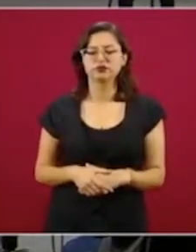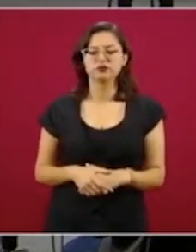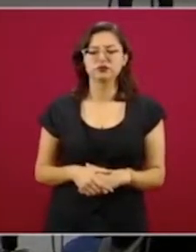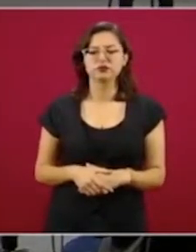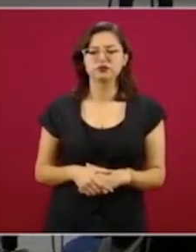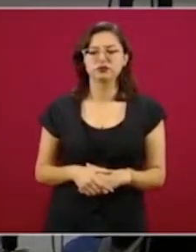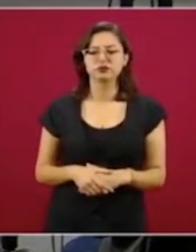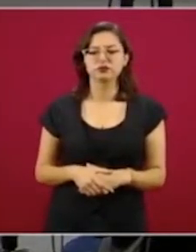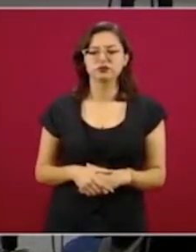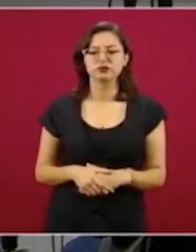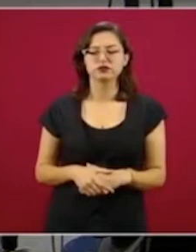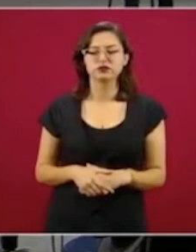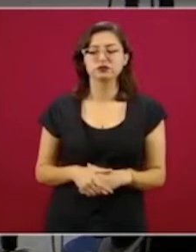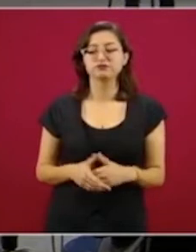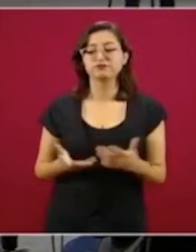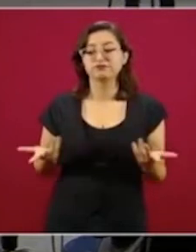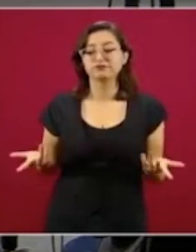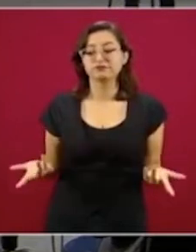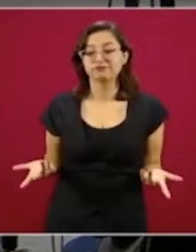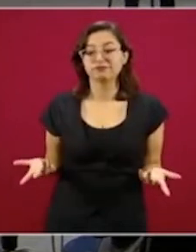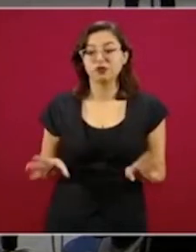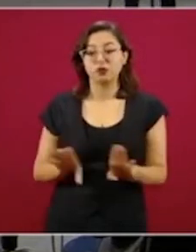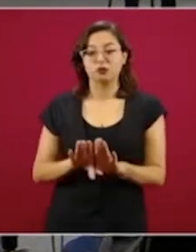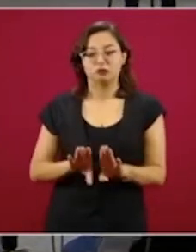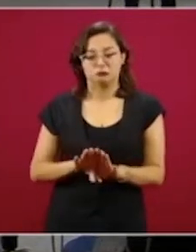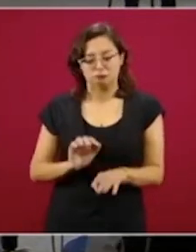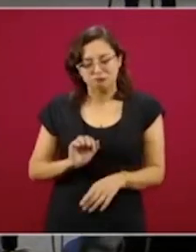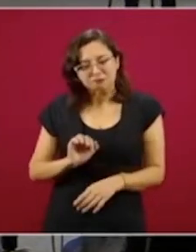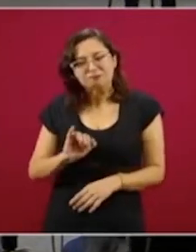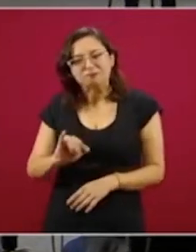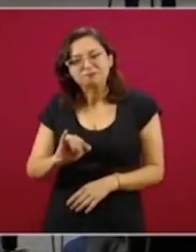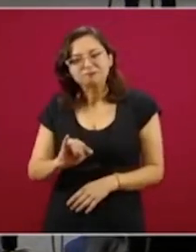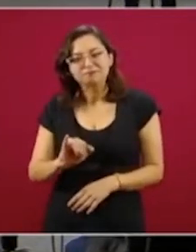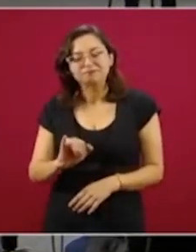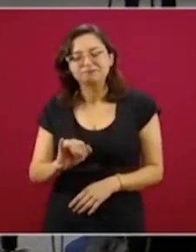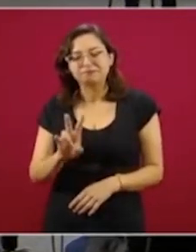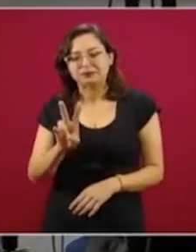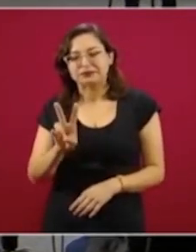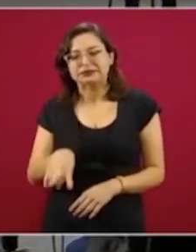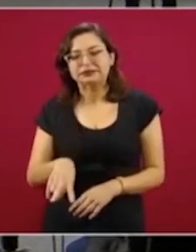es una mea culpa, esto